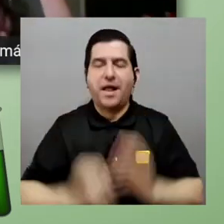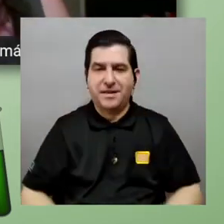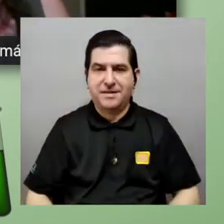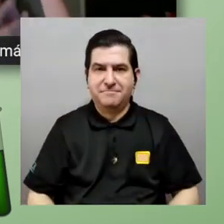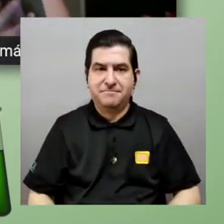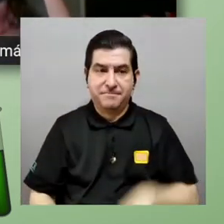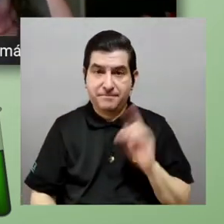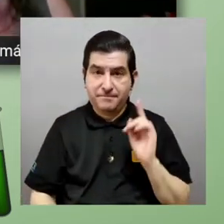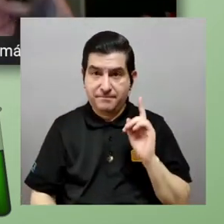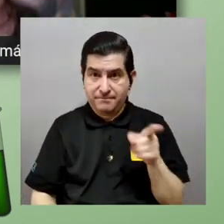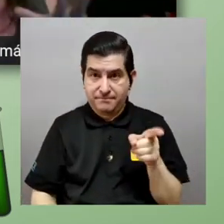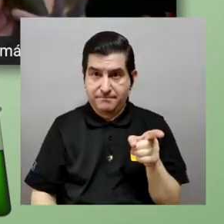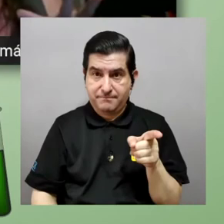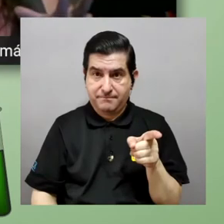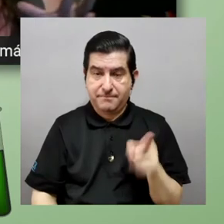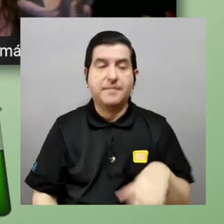fuera